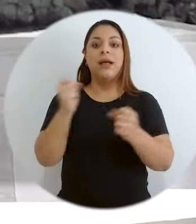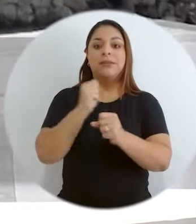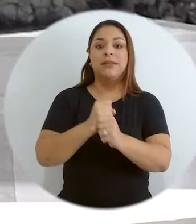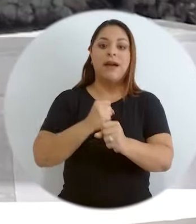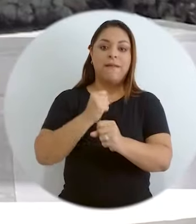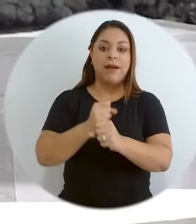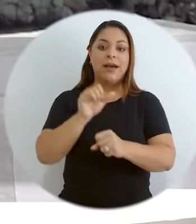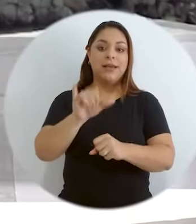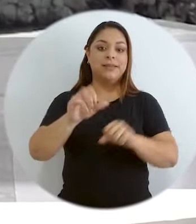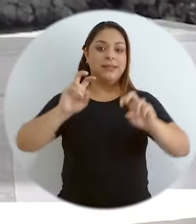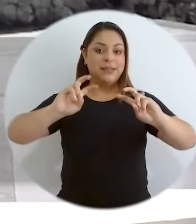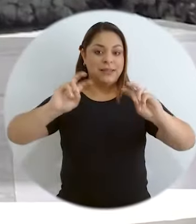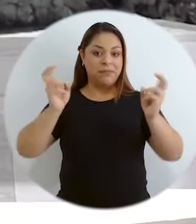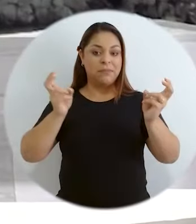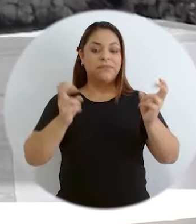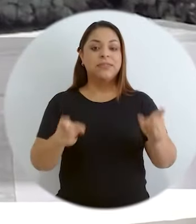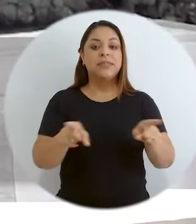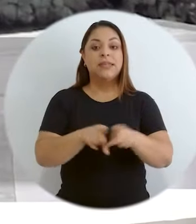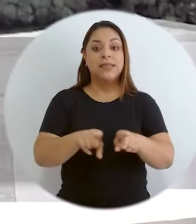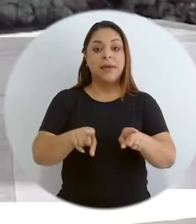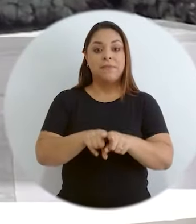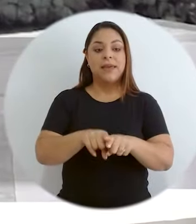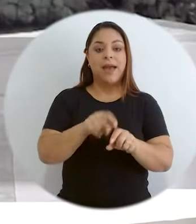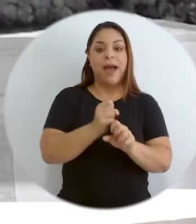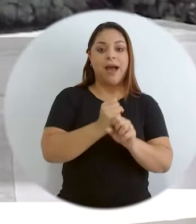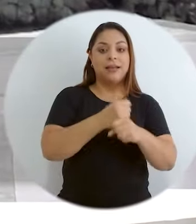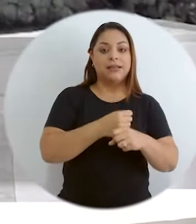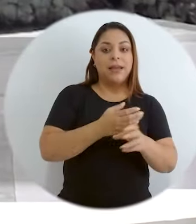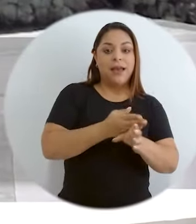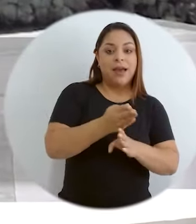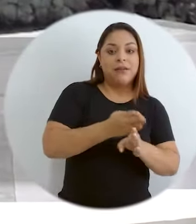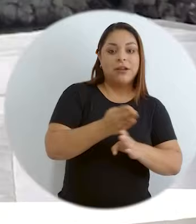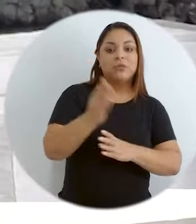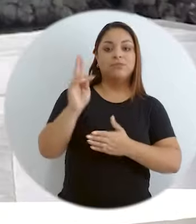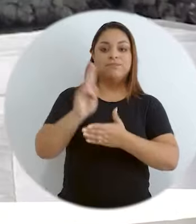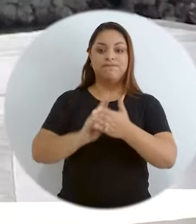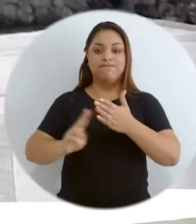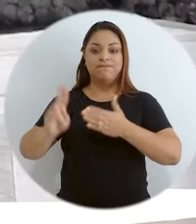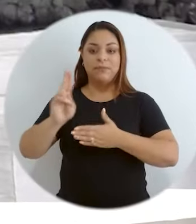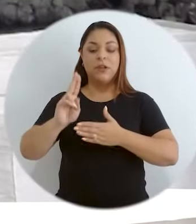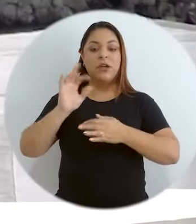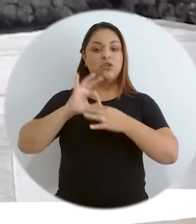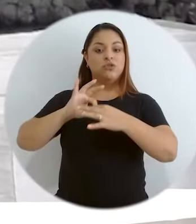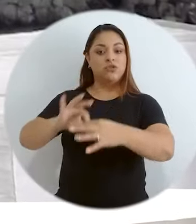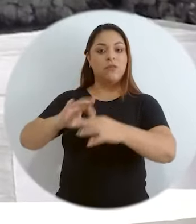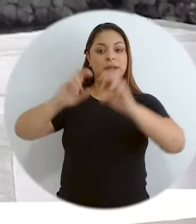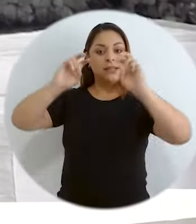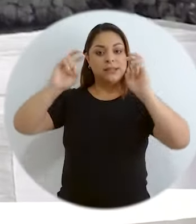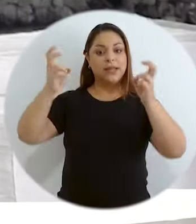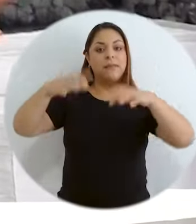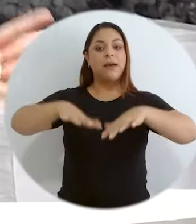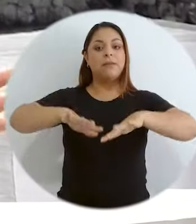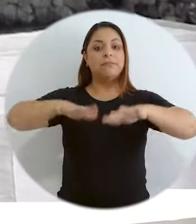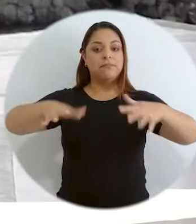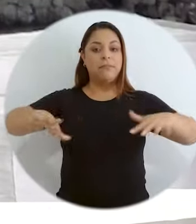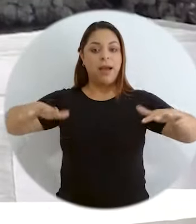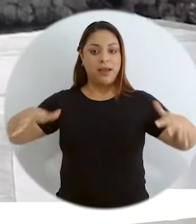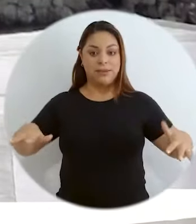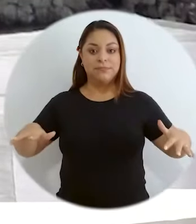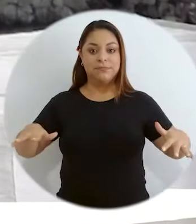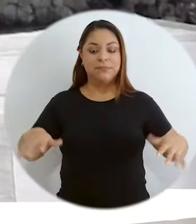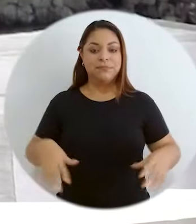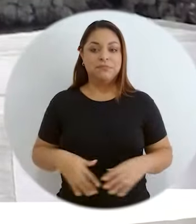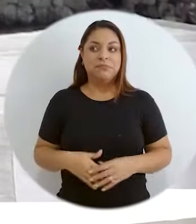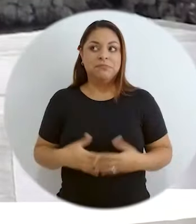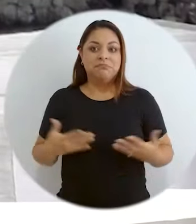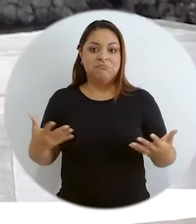las universidades públicas trabajan mucho este tema, pero también en la creación de carreras universitarias relacionadas con todo lo que tiene que ver con mar,